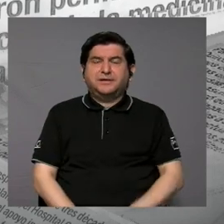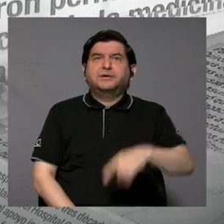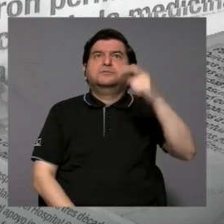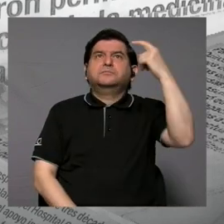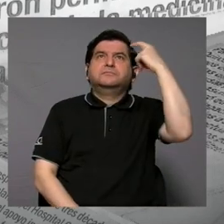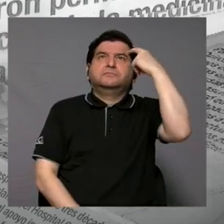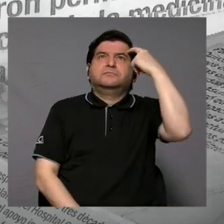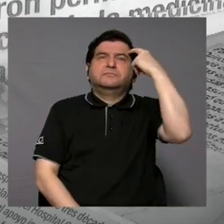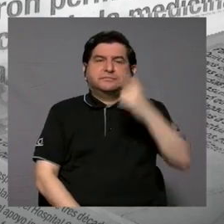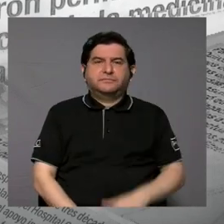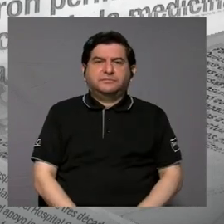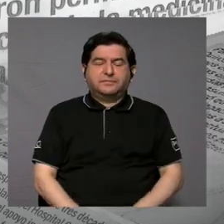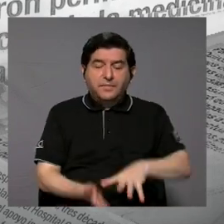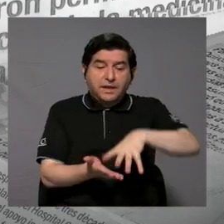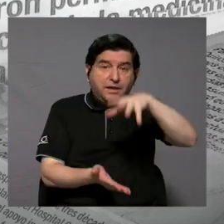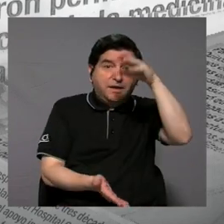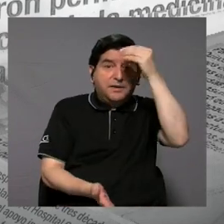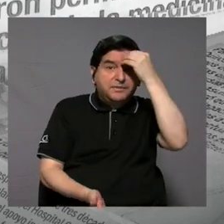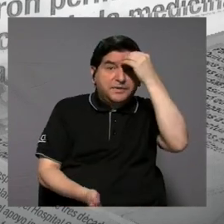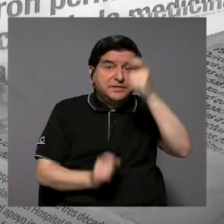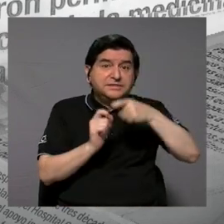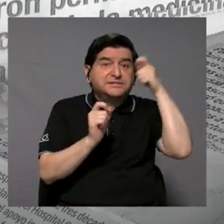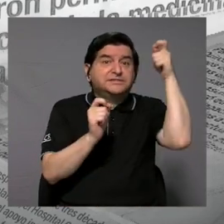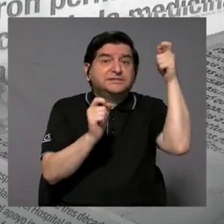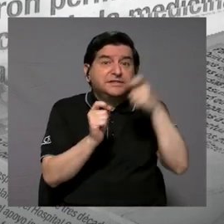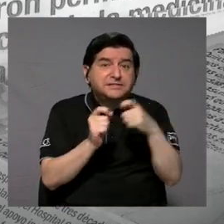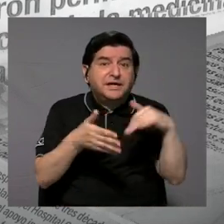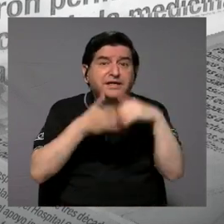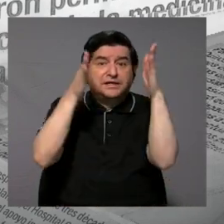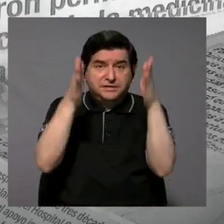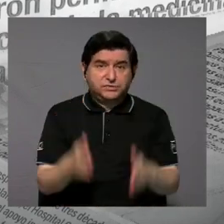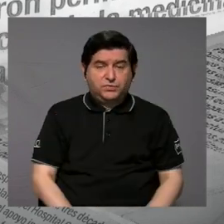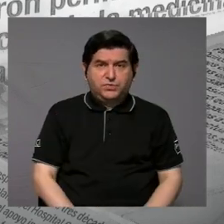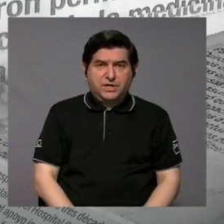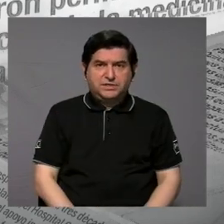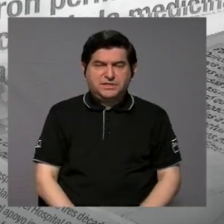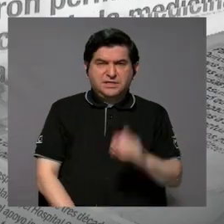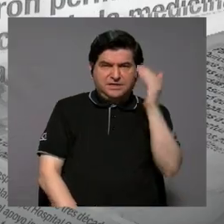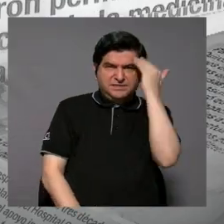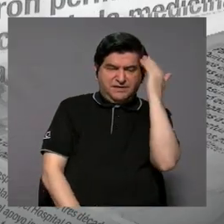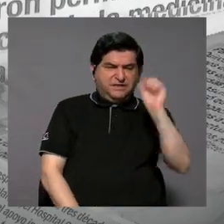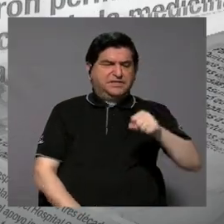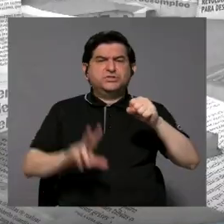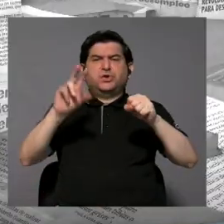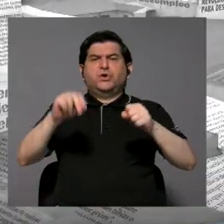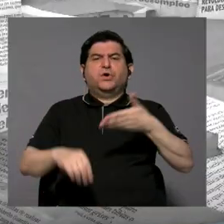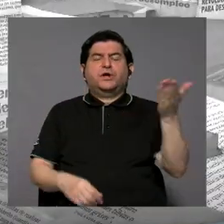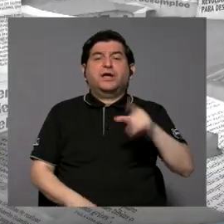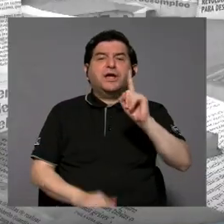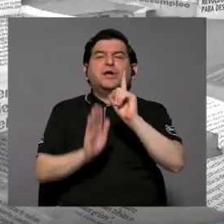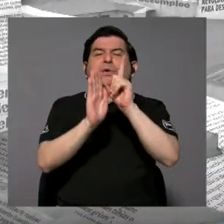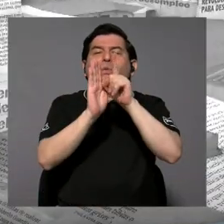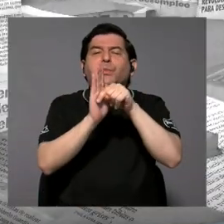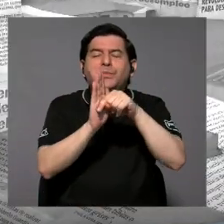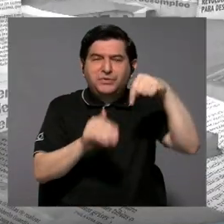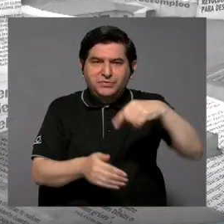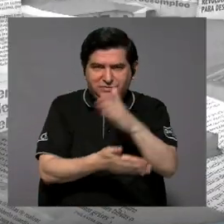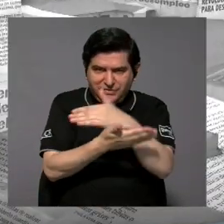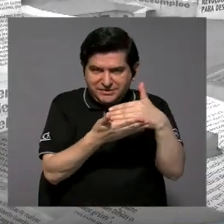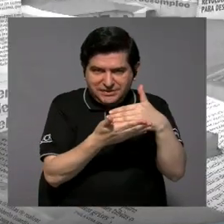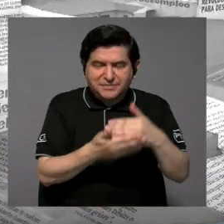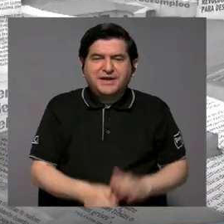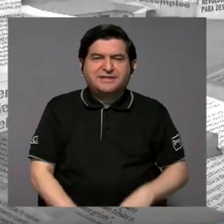términos de los aprendizajes específicos del estudiante, qué sé y qué no sé. Queda un minuto, en un minuto,